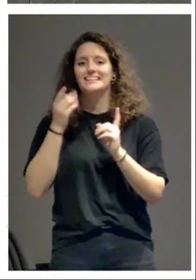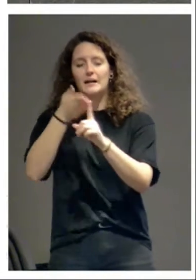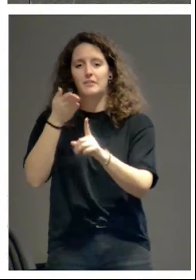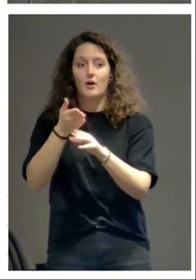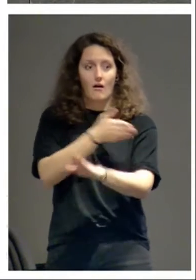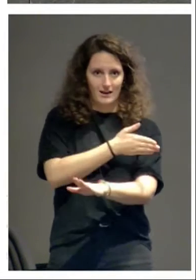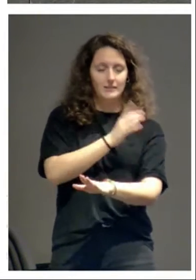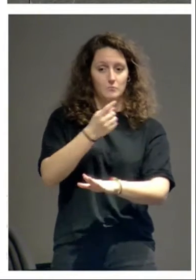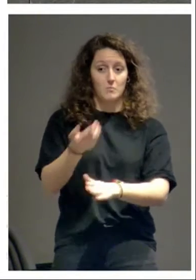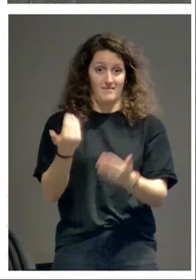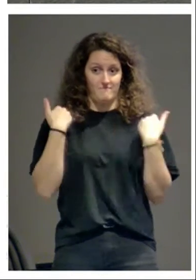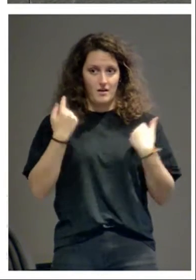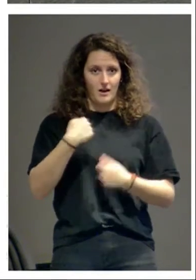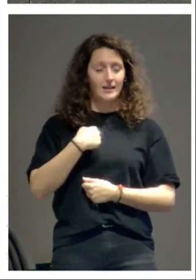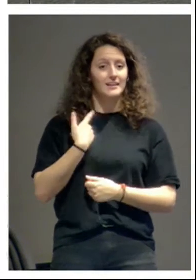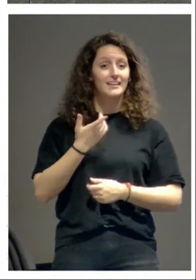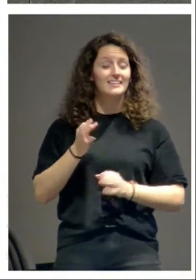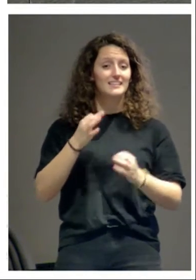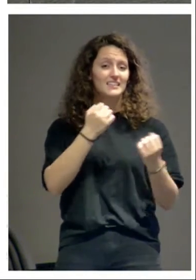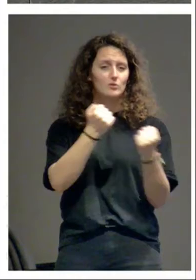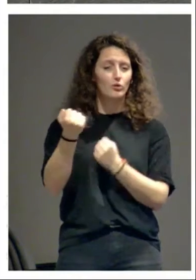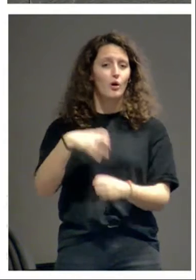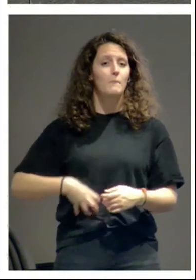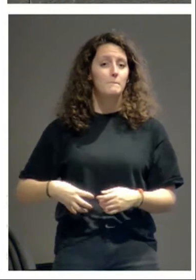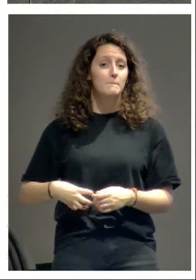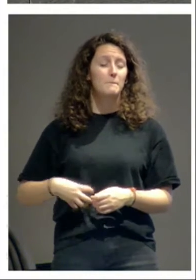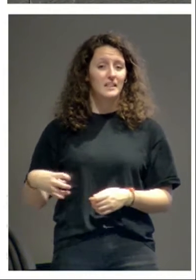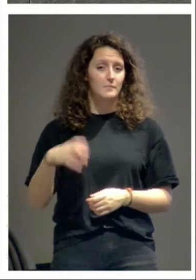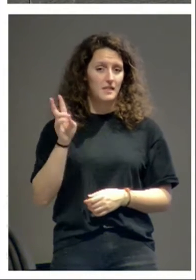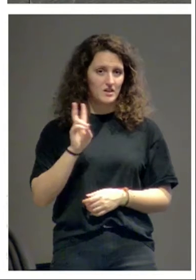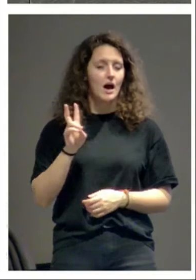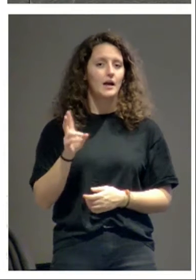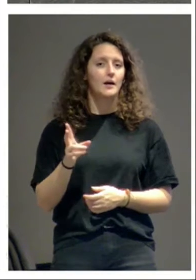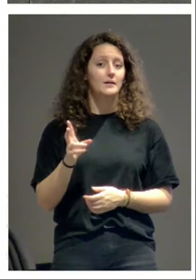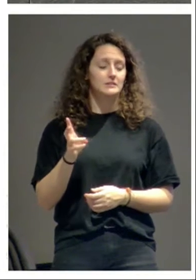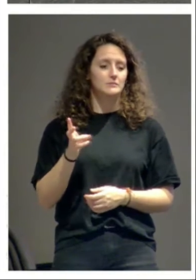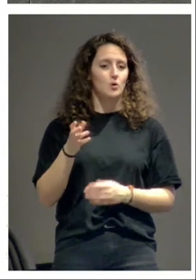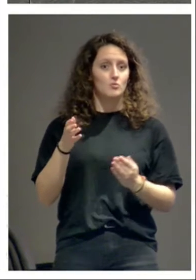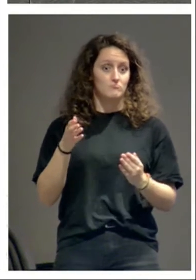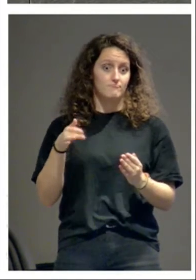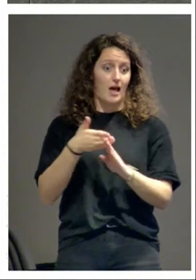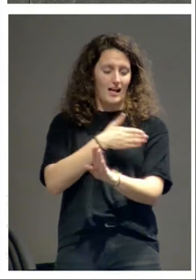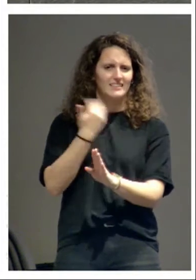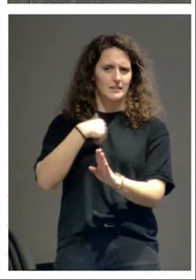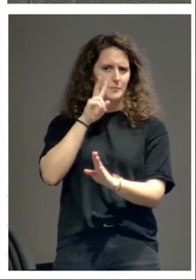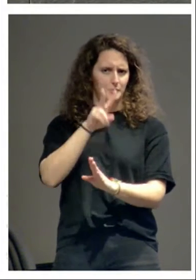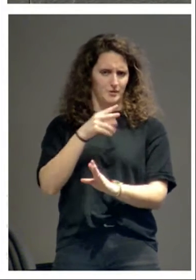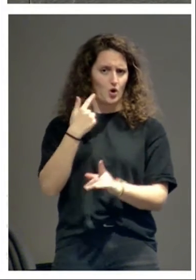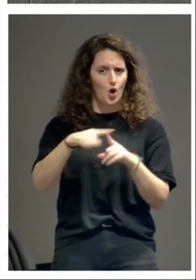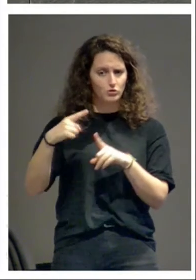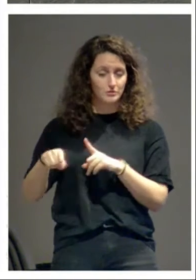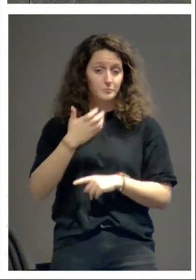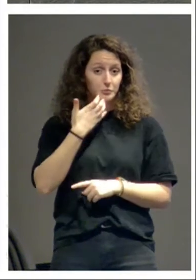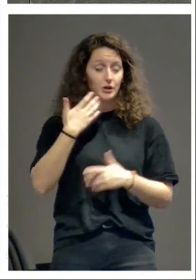de que me lo encargaran a mí desde la institución Príncipe de Viana, pues ya observamos muchas cosas. Y, por ejemplo, se